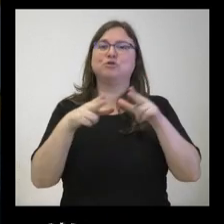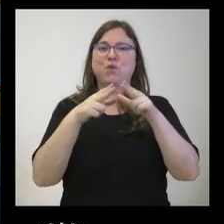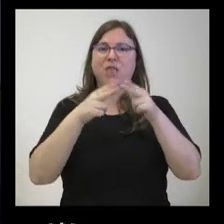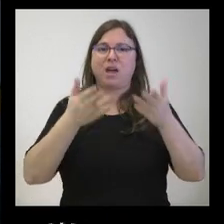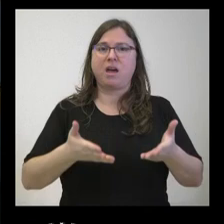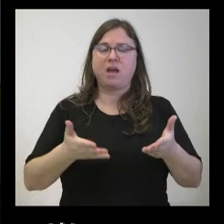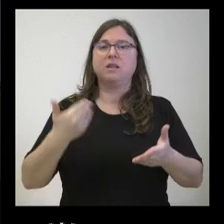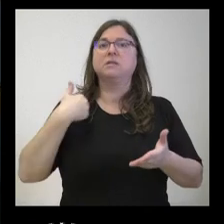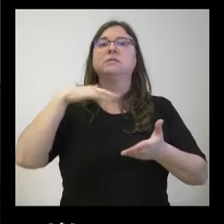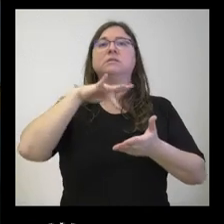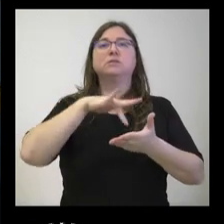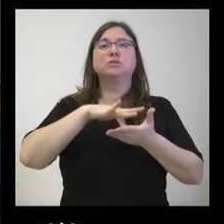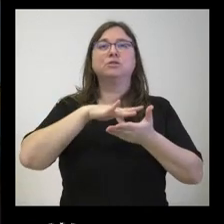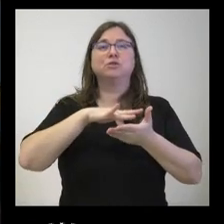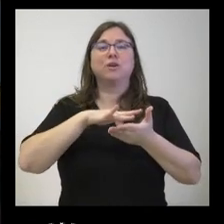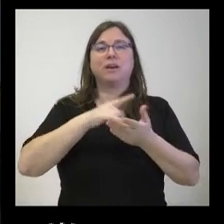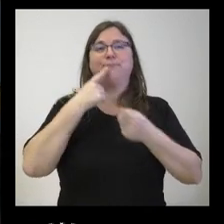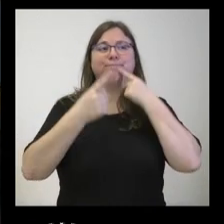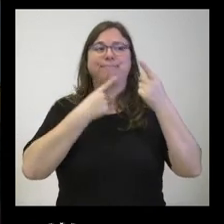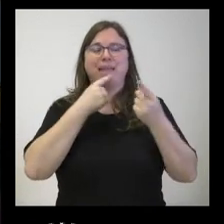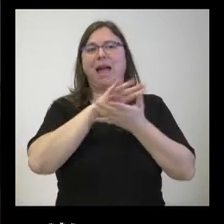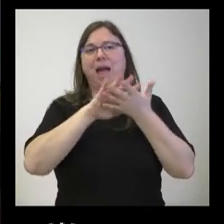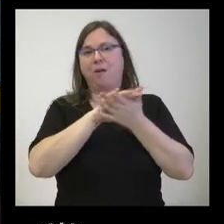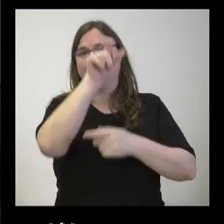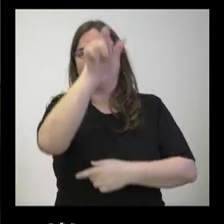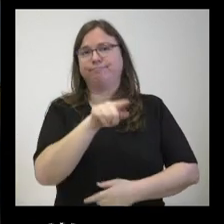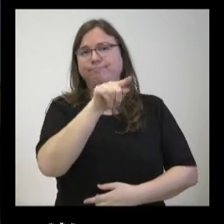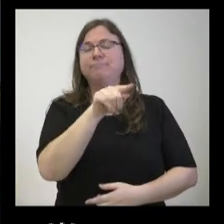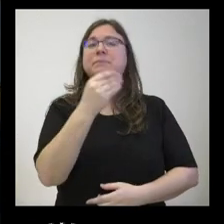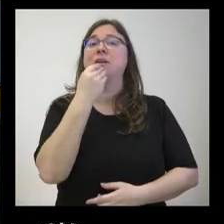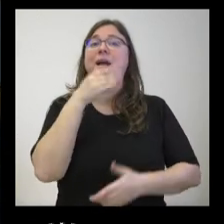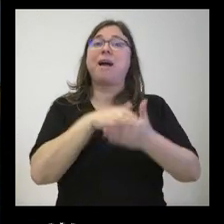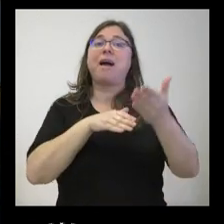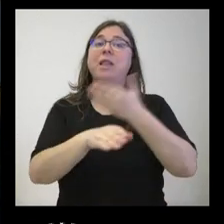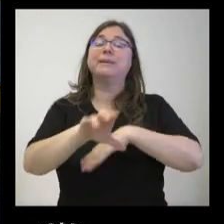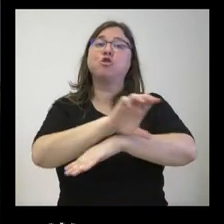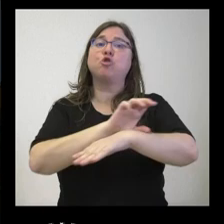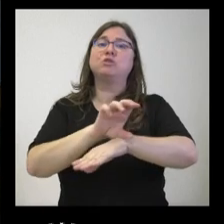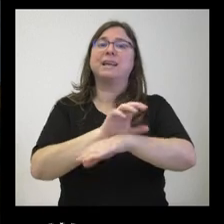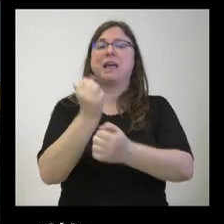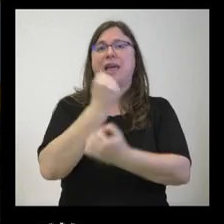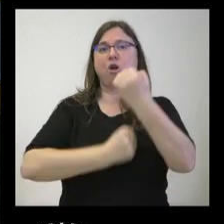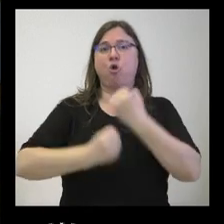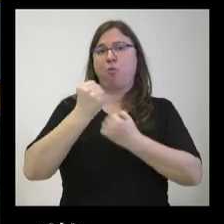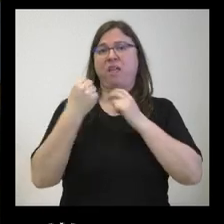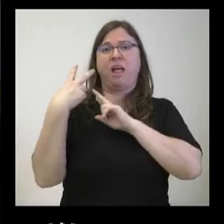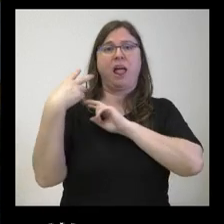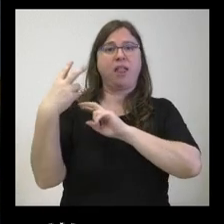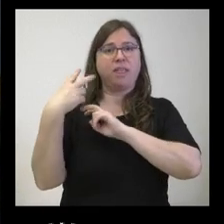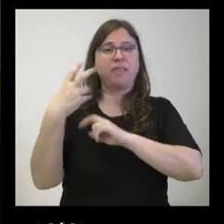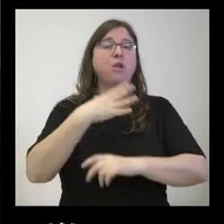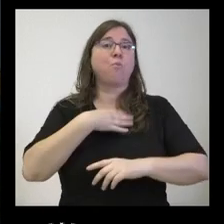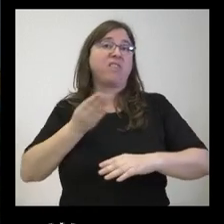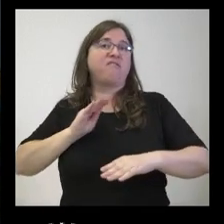han tenido su nombre en la boca diciendo que quizás a través de la Consejería de Economía y Hacienda podría llegar esa